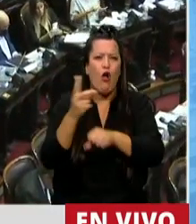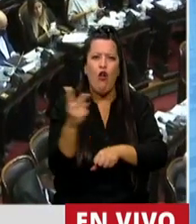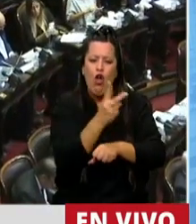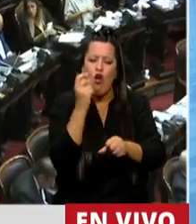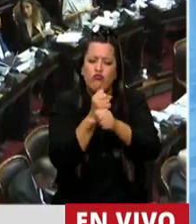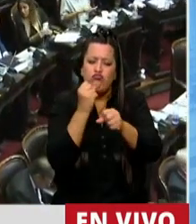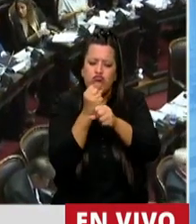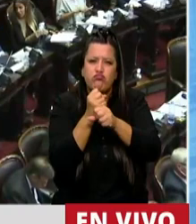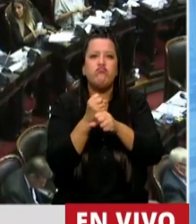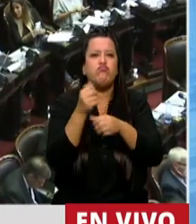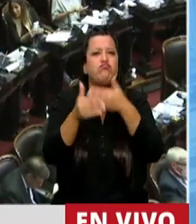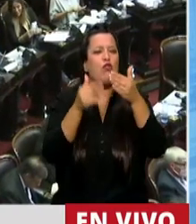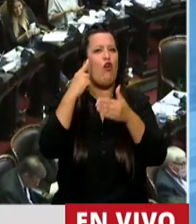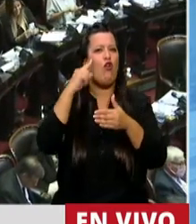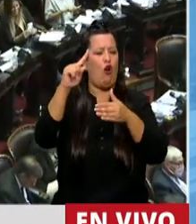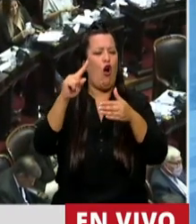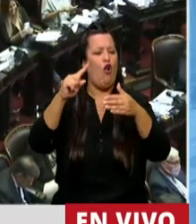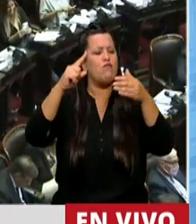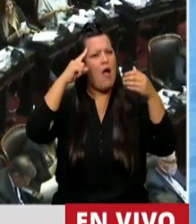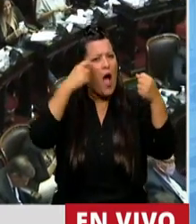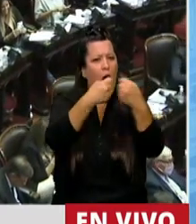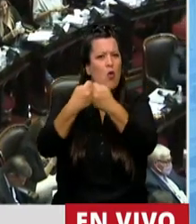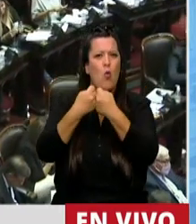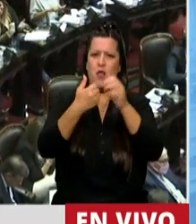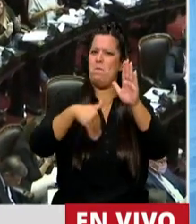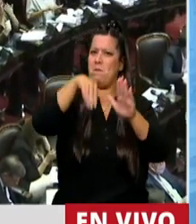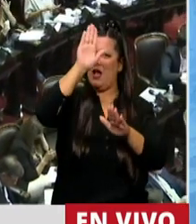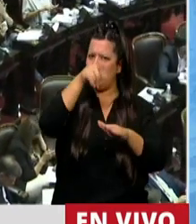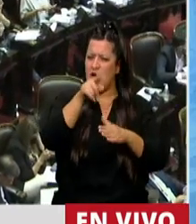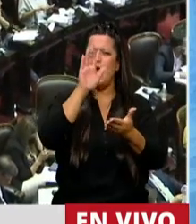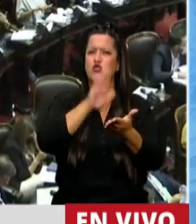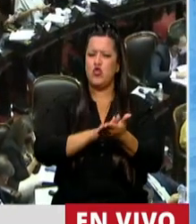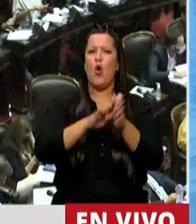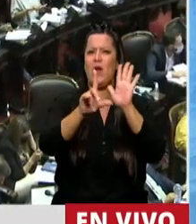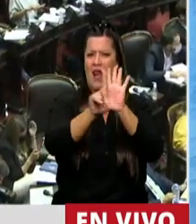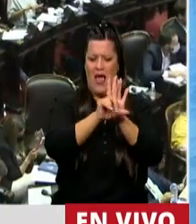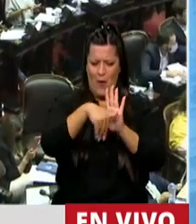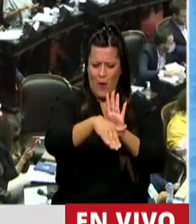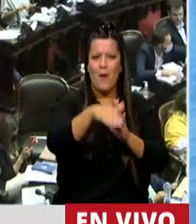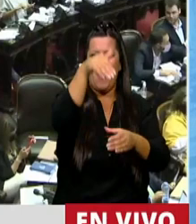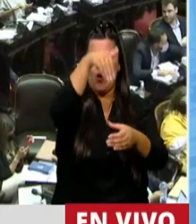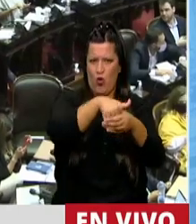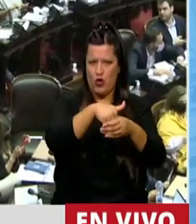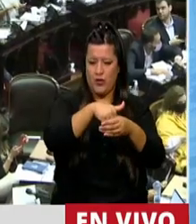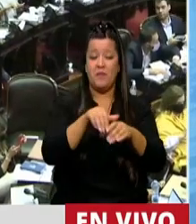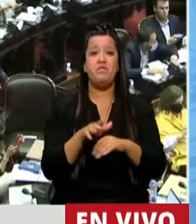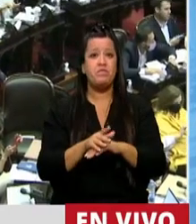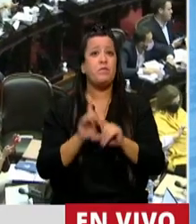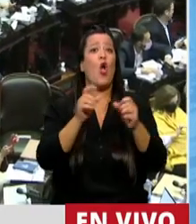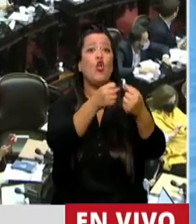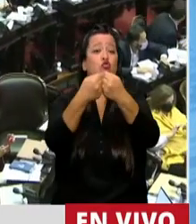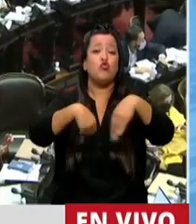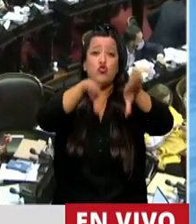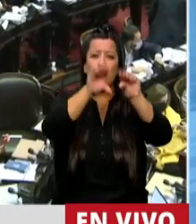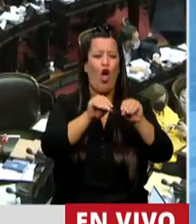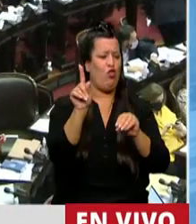hemos arribado a un consenso mayoritario acerca de esta ley a votar, si bien no a unanimidad